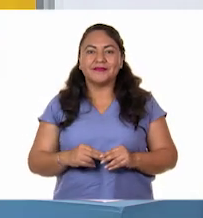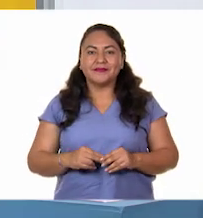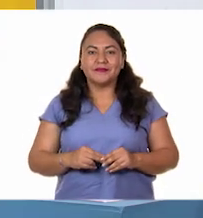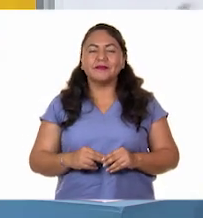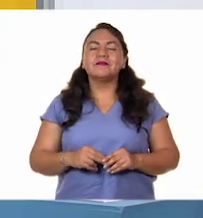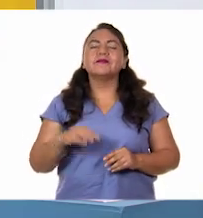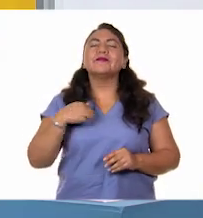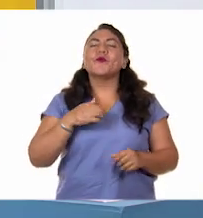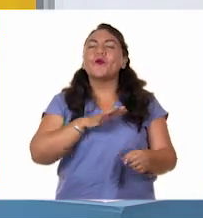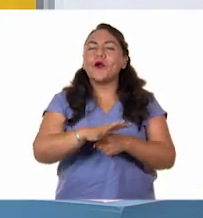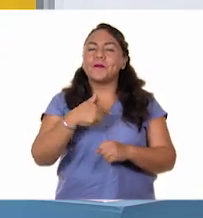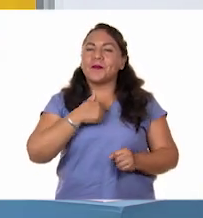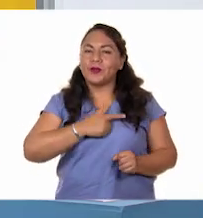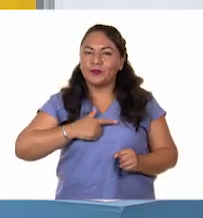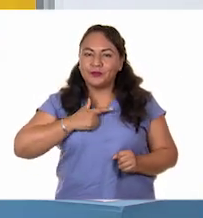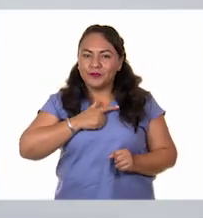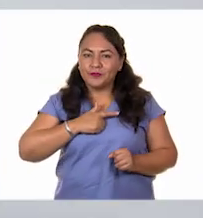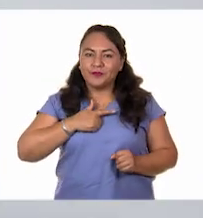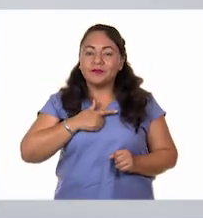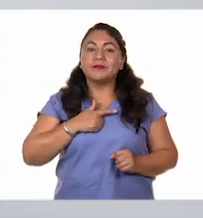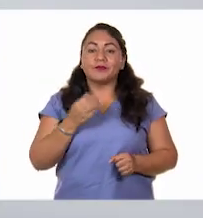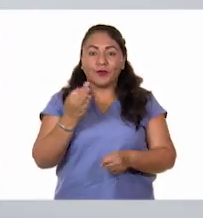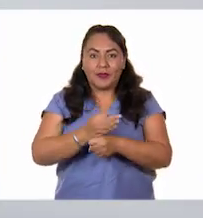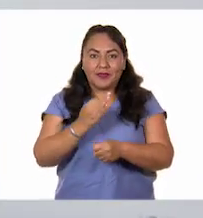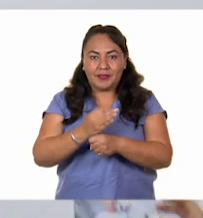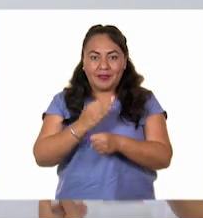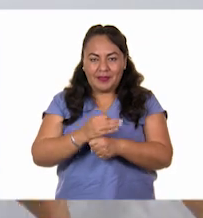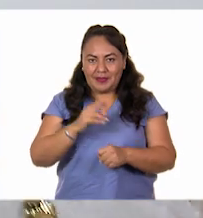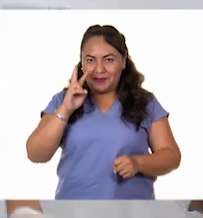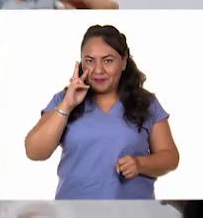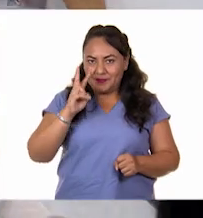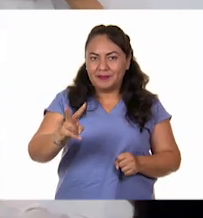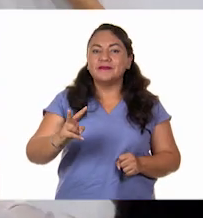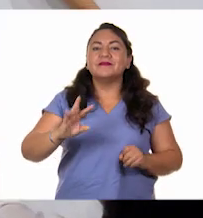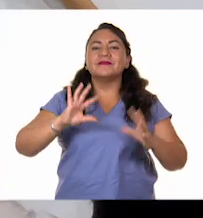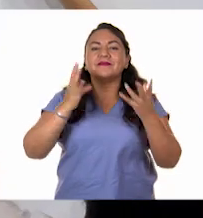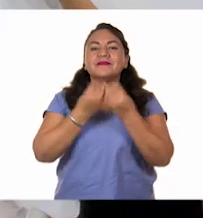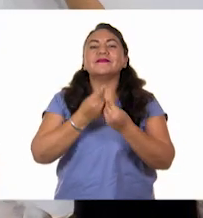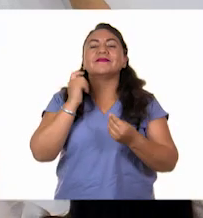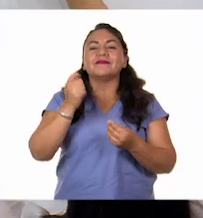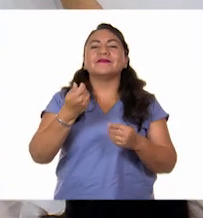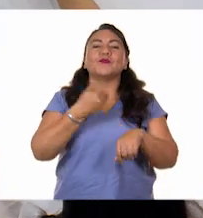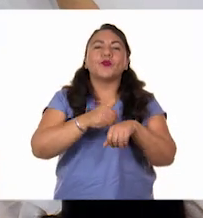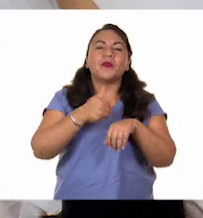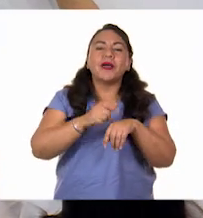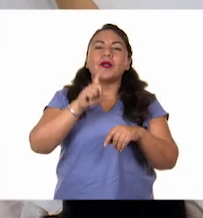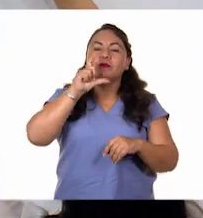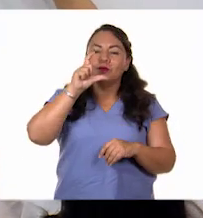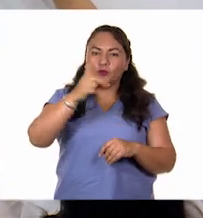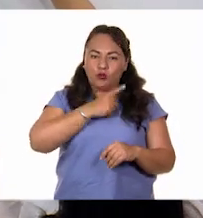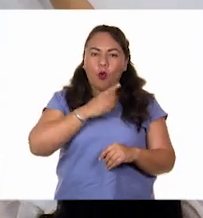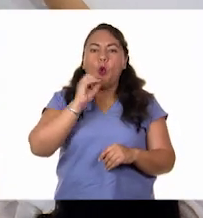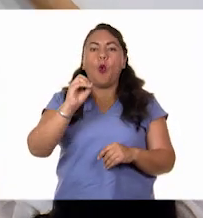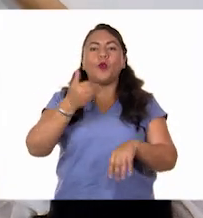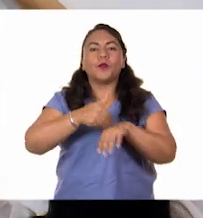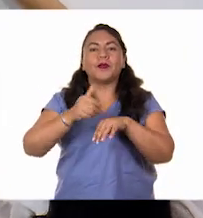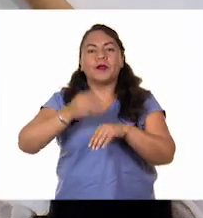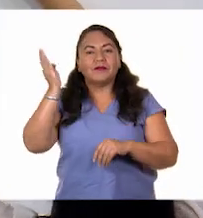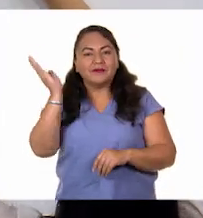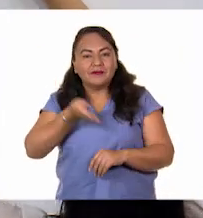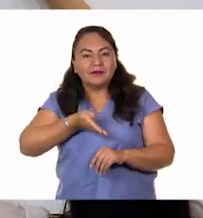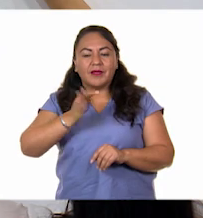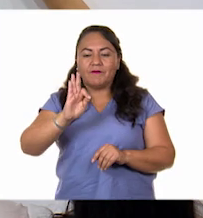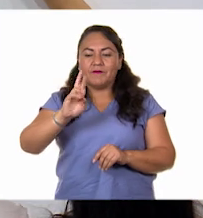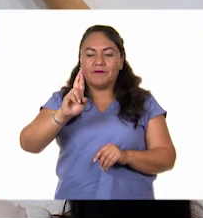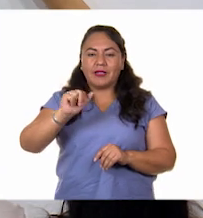¿Sabes qué me da mucho gusto? Todo lo que hemos visto con respecto a este tema de enteros y de fracciones, estoy seguro